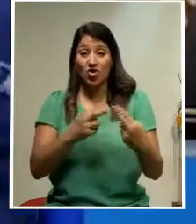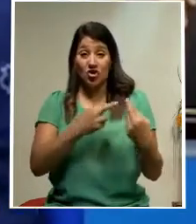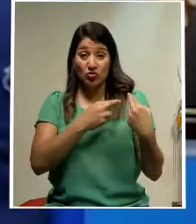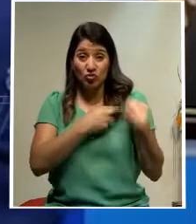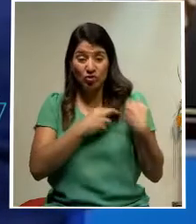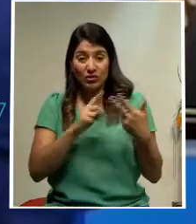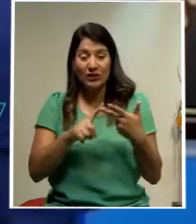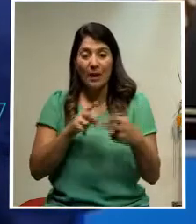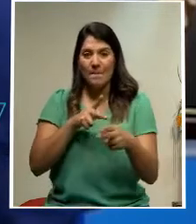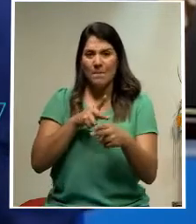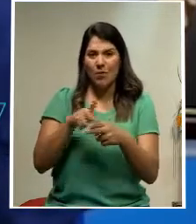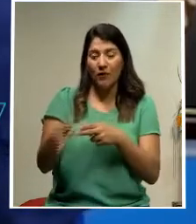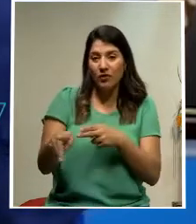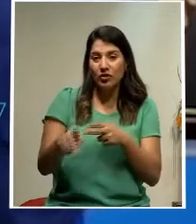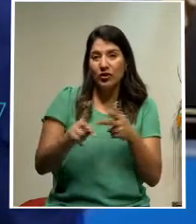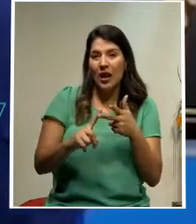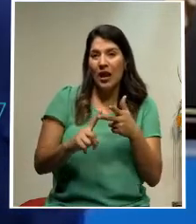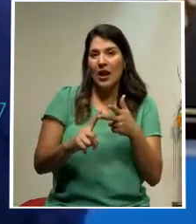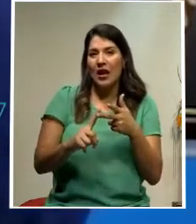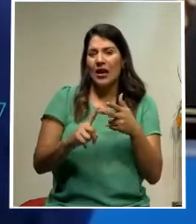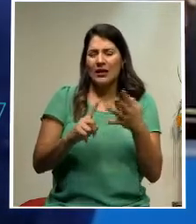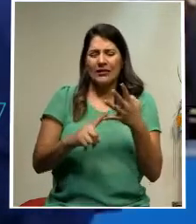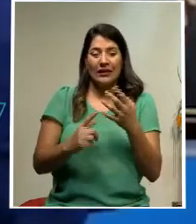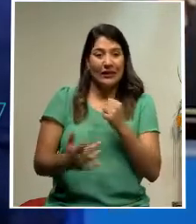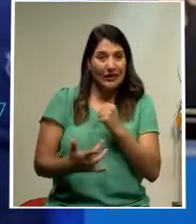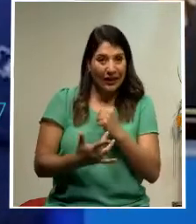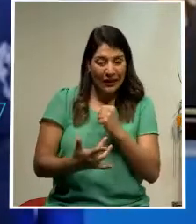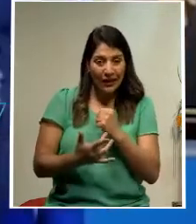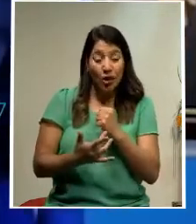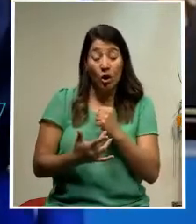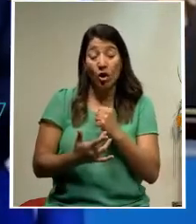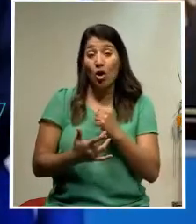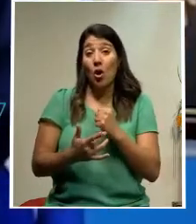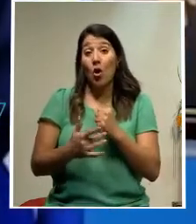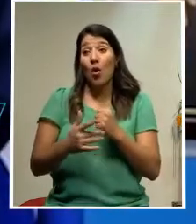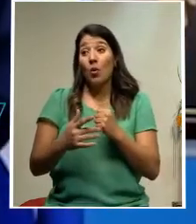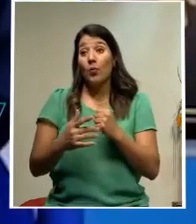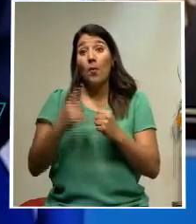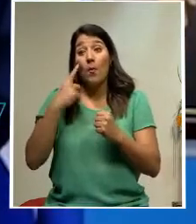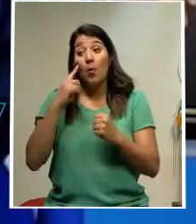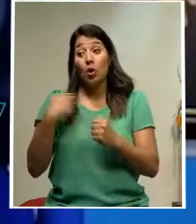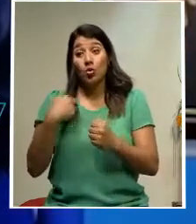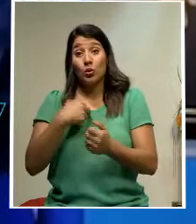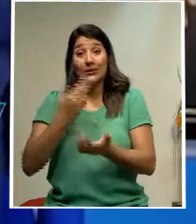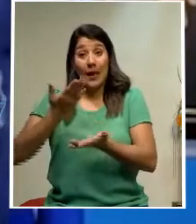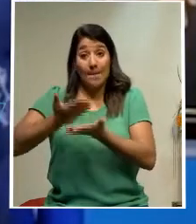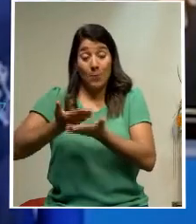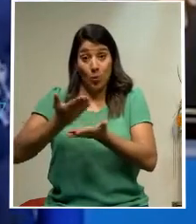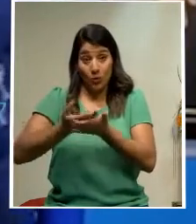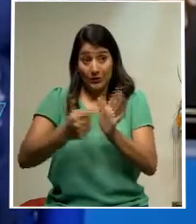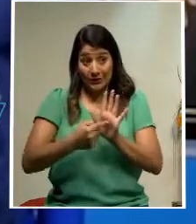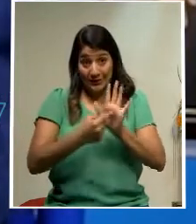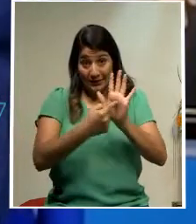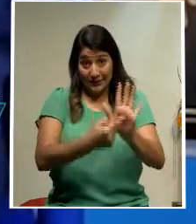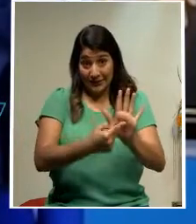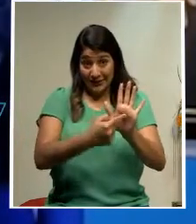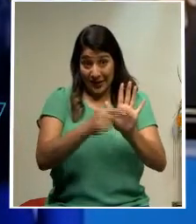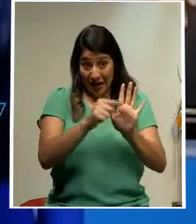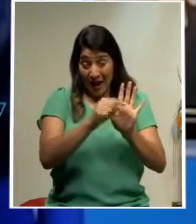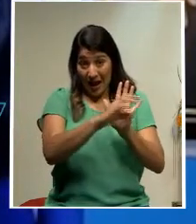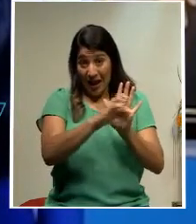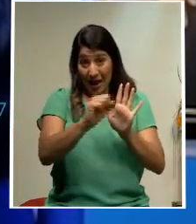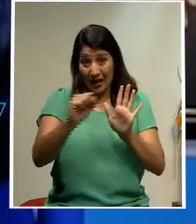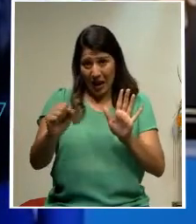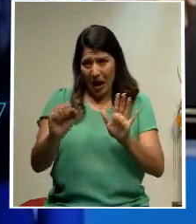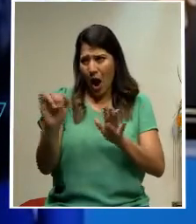profesional, muy técnico de las propuestas presentadas, entre ellas las que hicimos